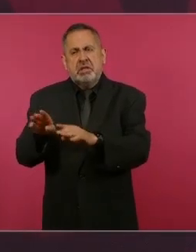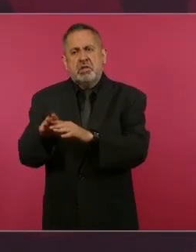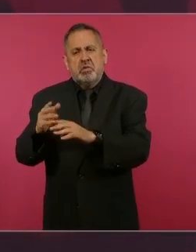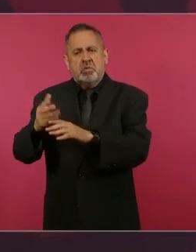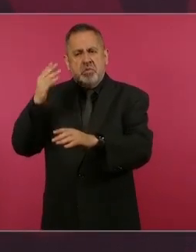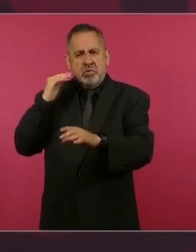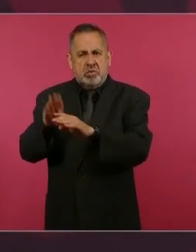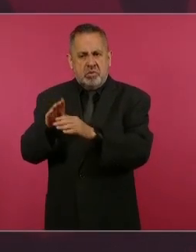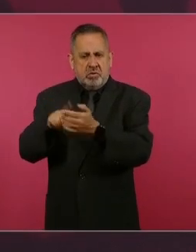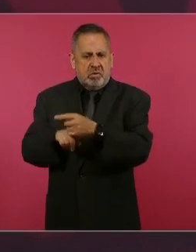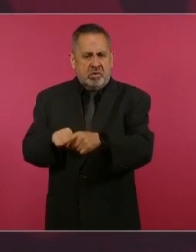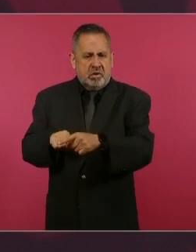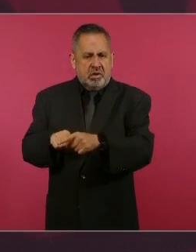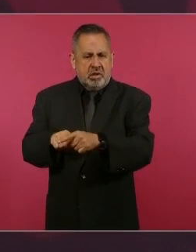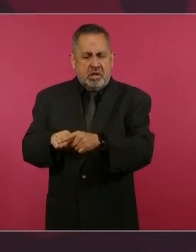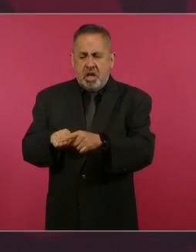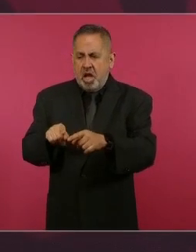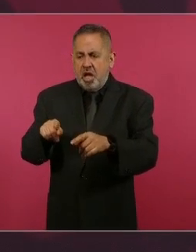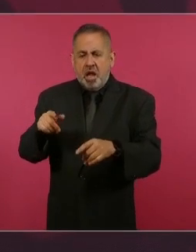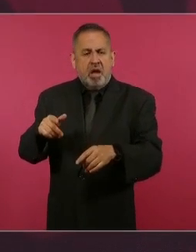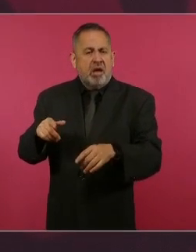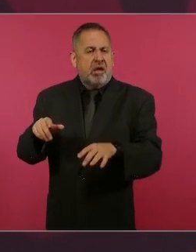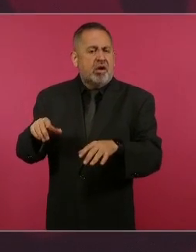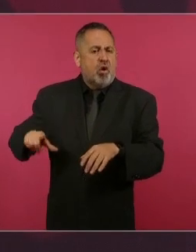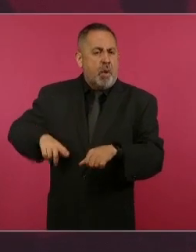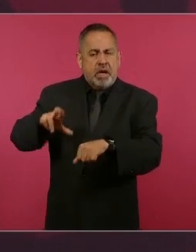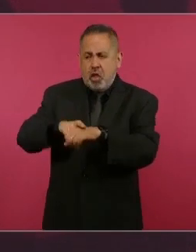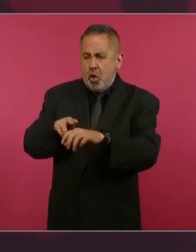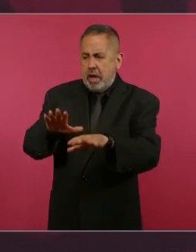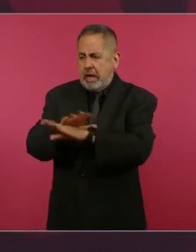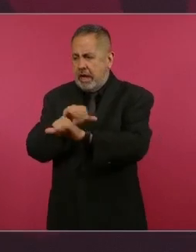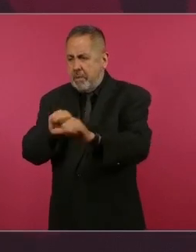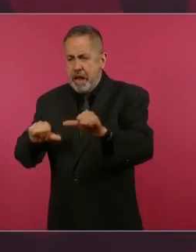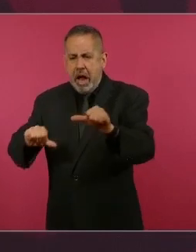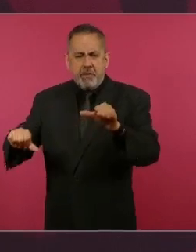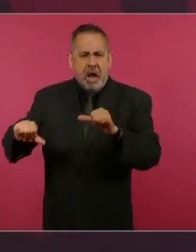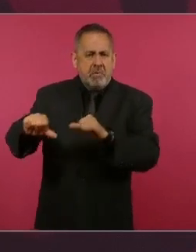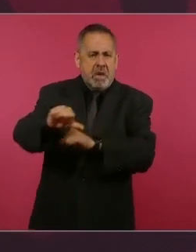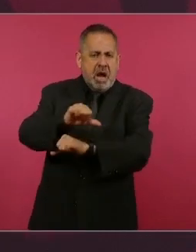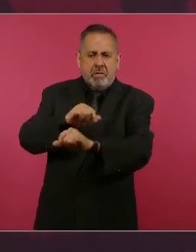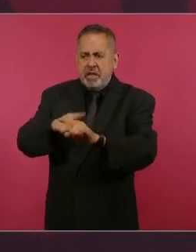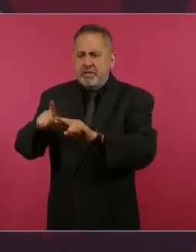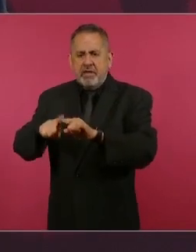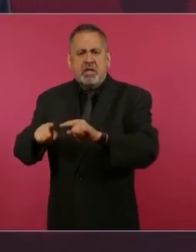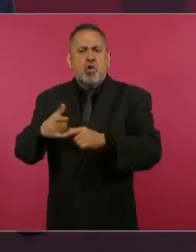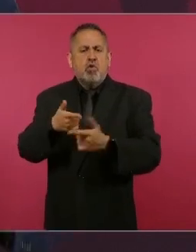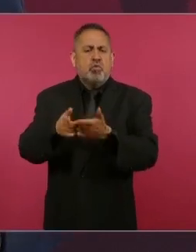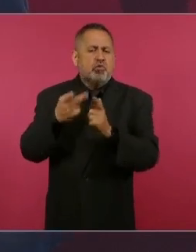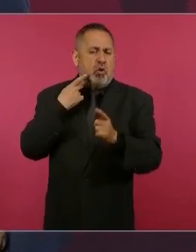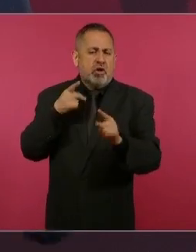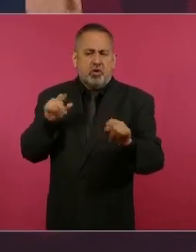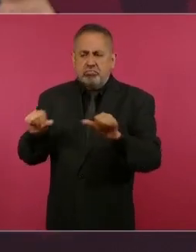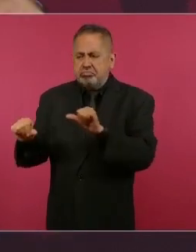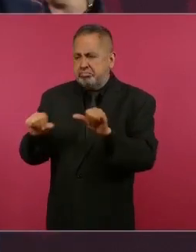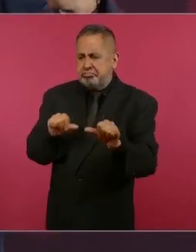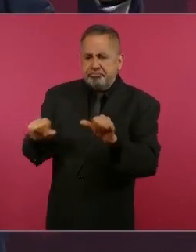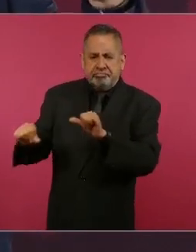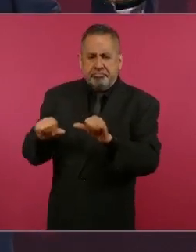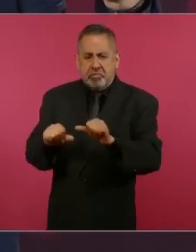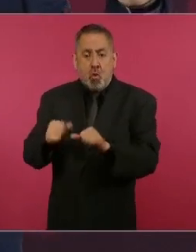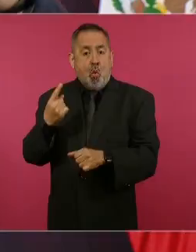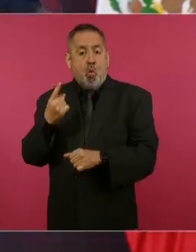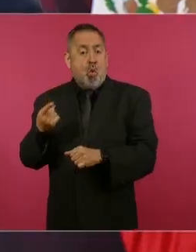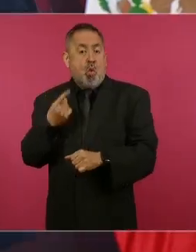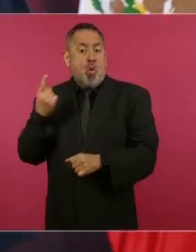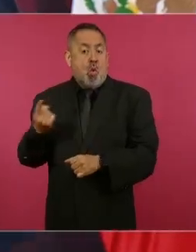alternancia, donde no